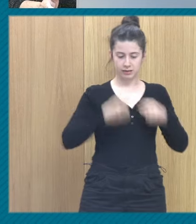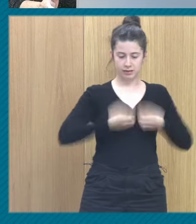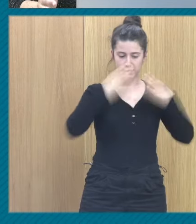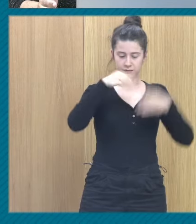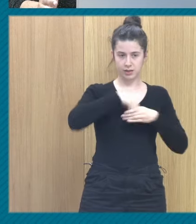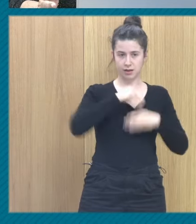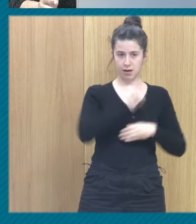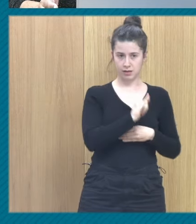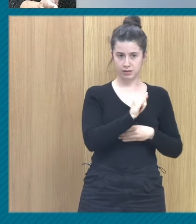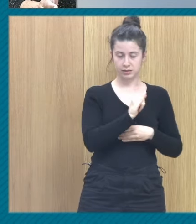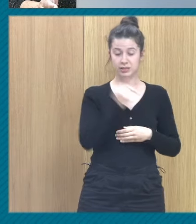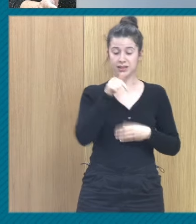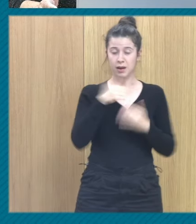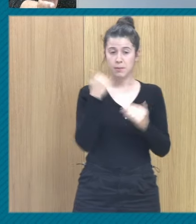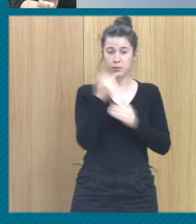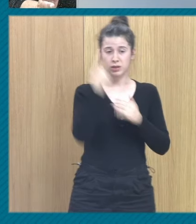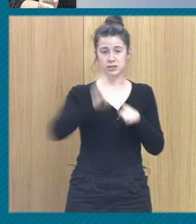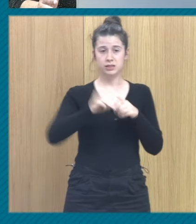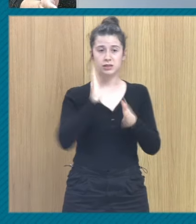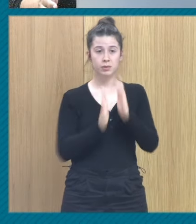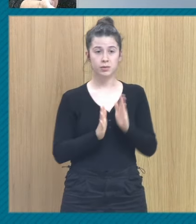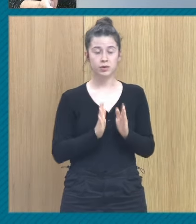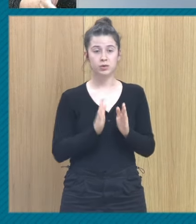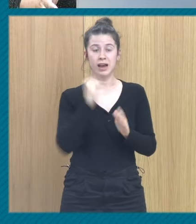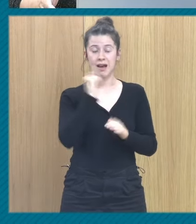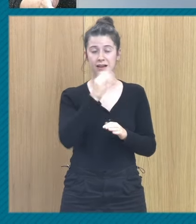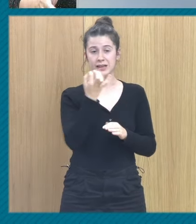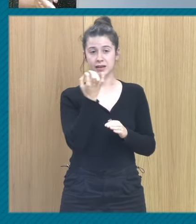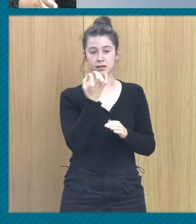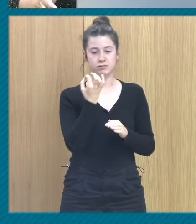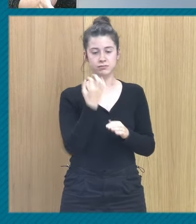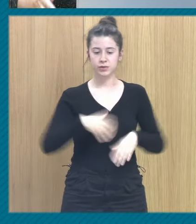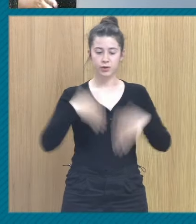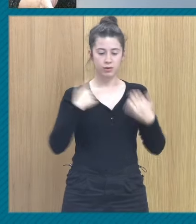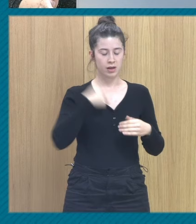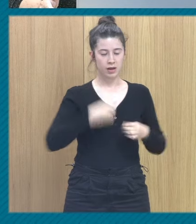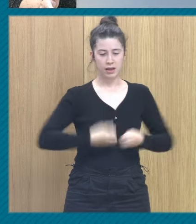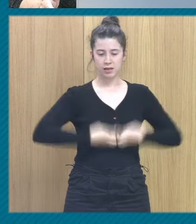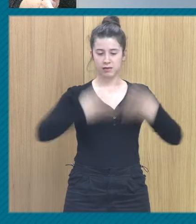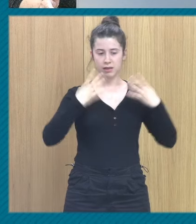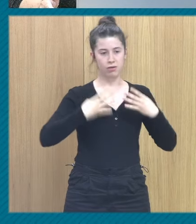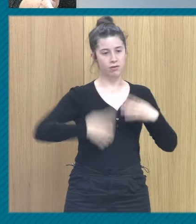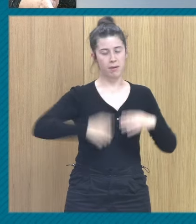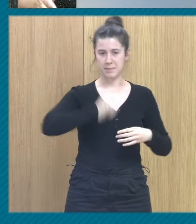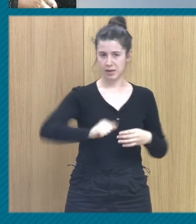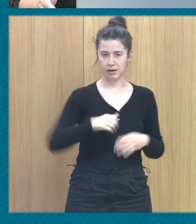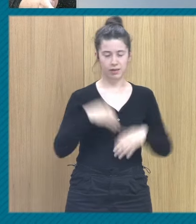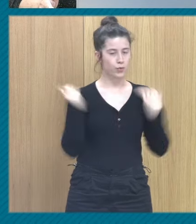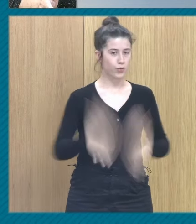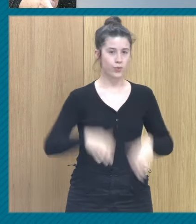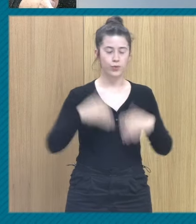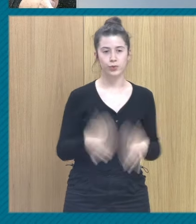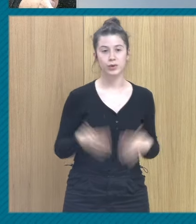Y hay una parte del proceso psicoterapéutico que tiene que ver con menuda mierda de edificio me ha tocado. Hay una